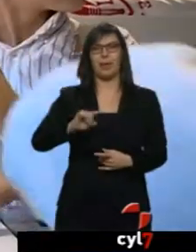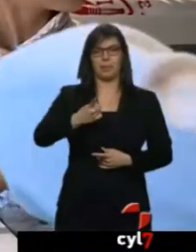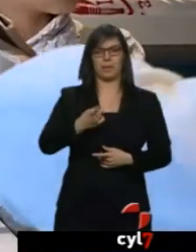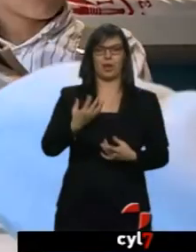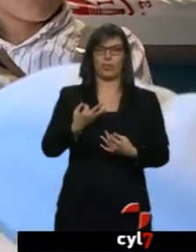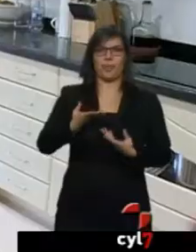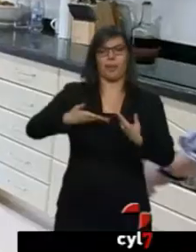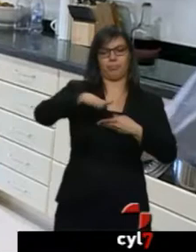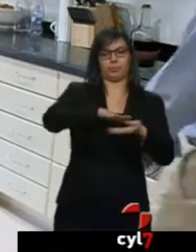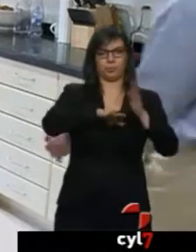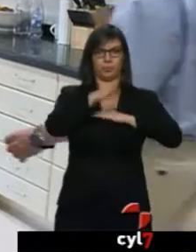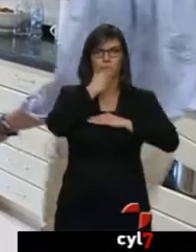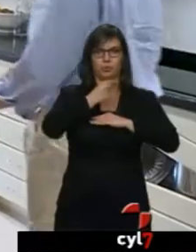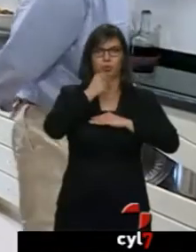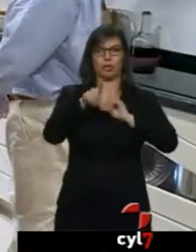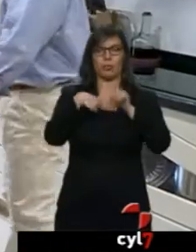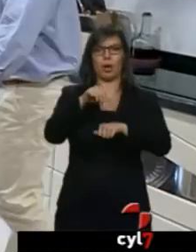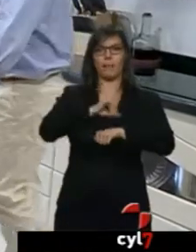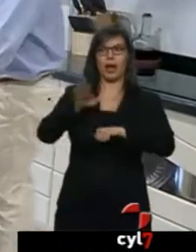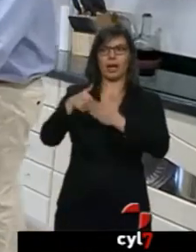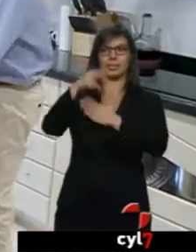después esperar a que despierte papá.